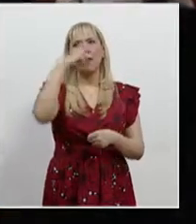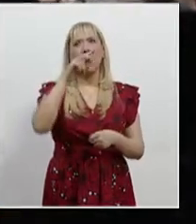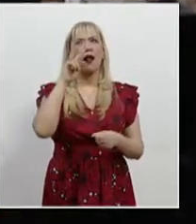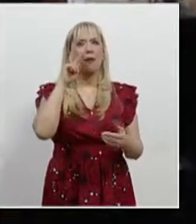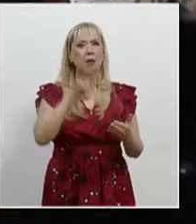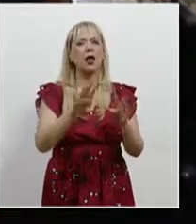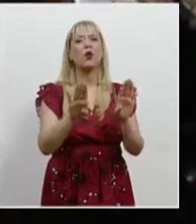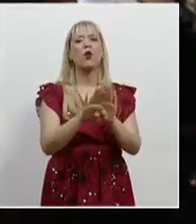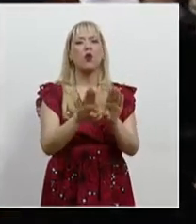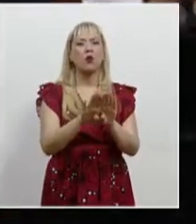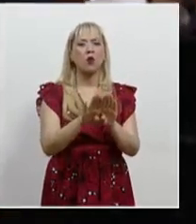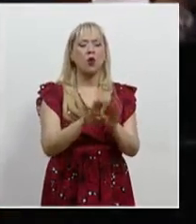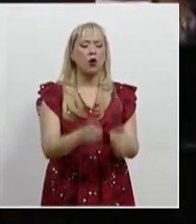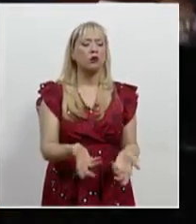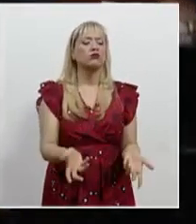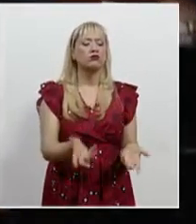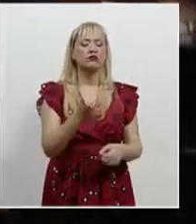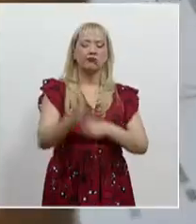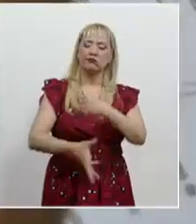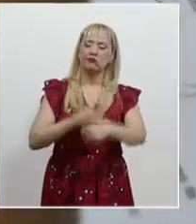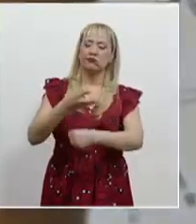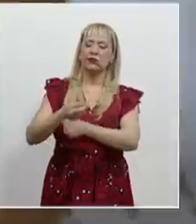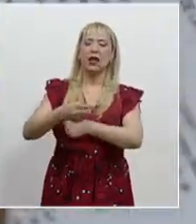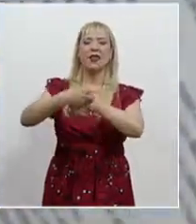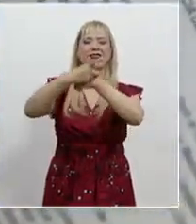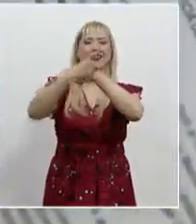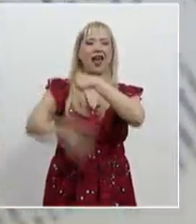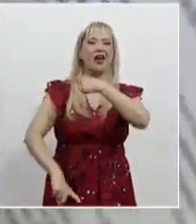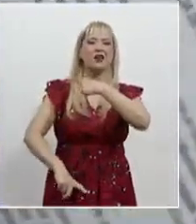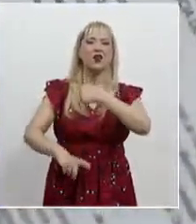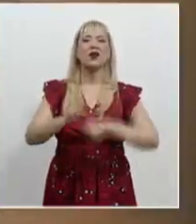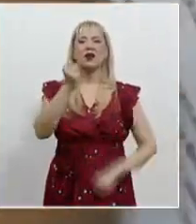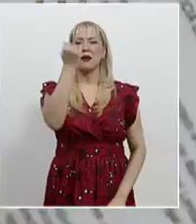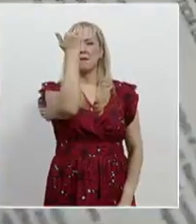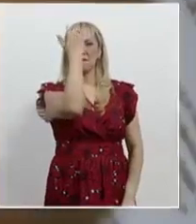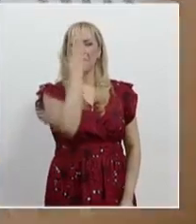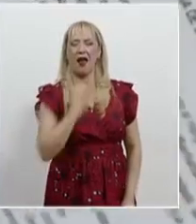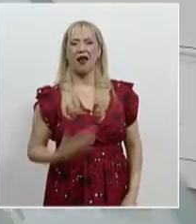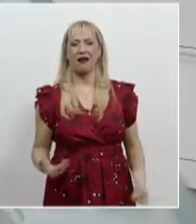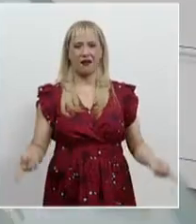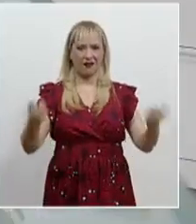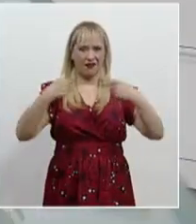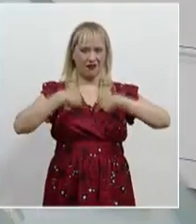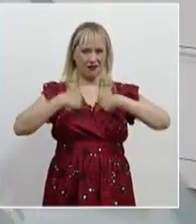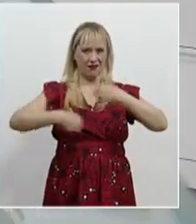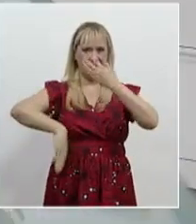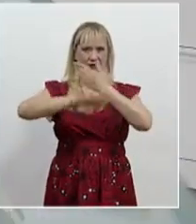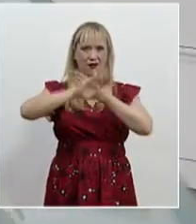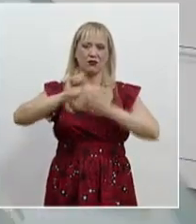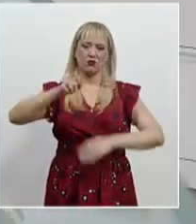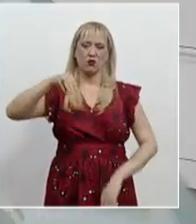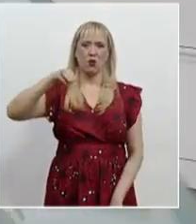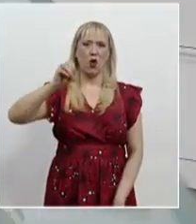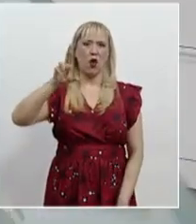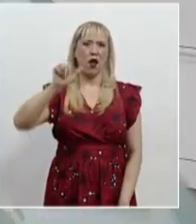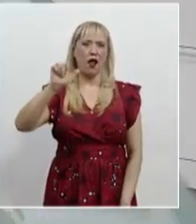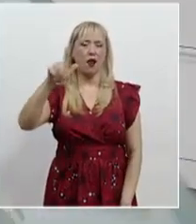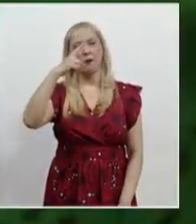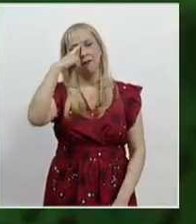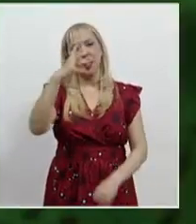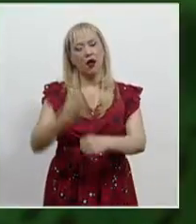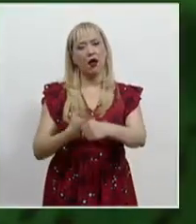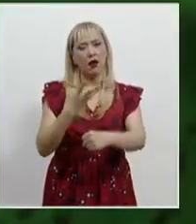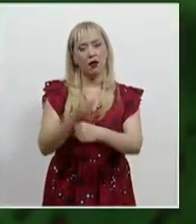mismos que ha definido al resolver diversos amparos. Entre las pautas generales se encuentra buscar en todo momento la reparación integral,